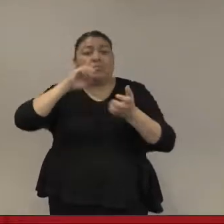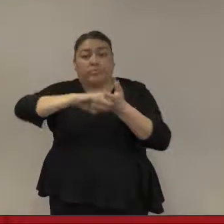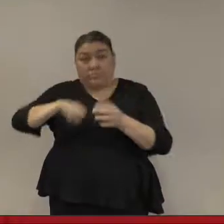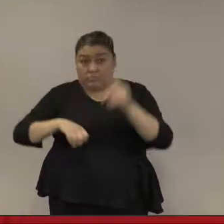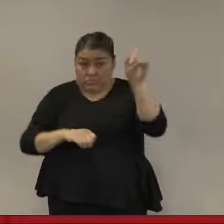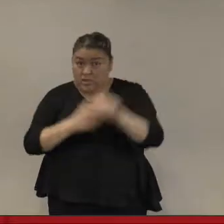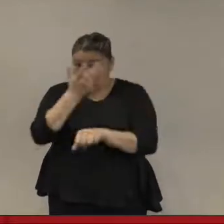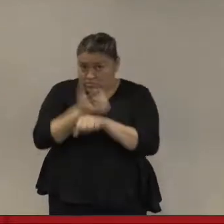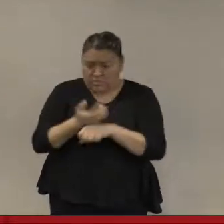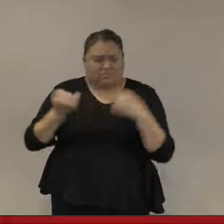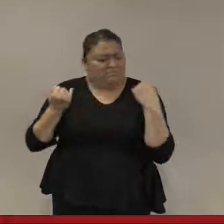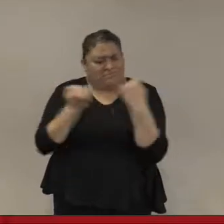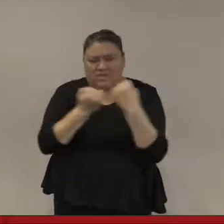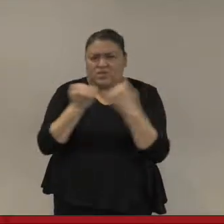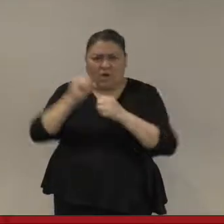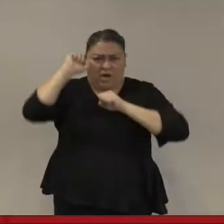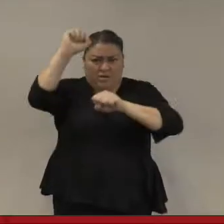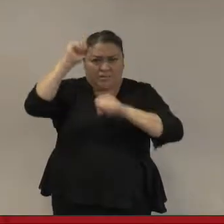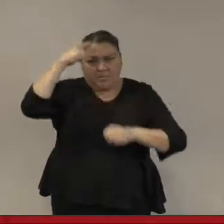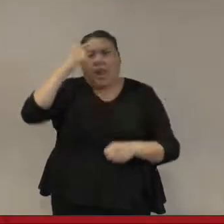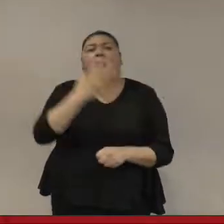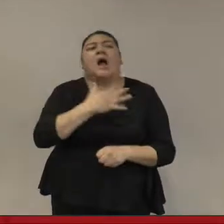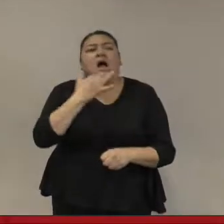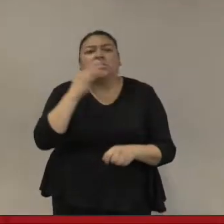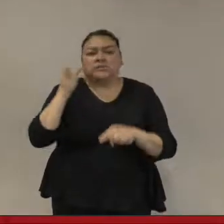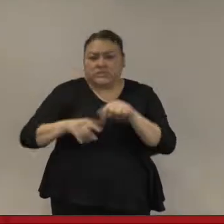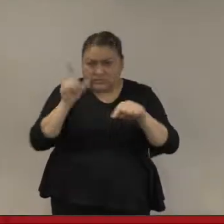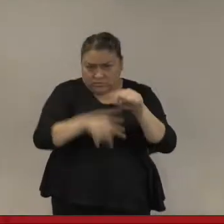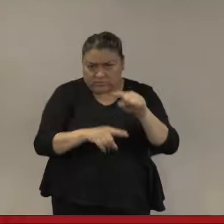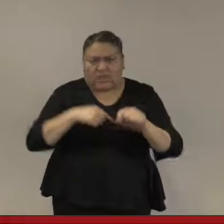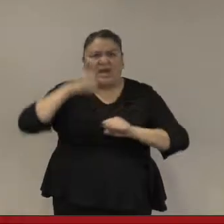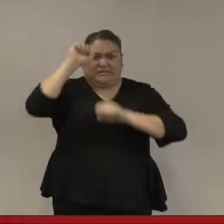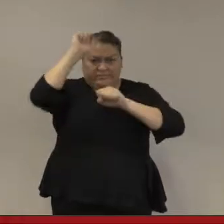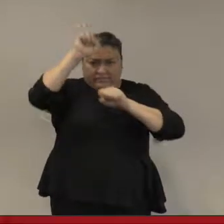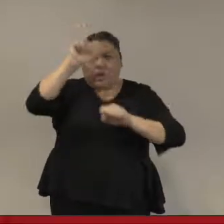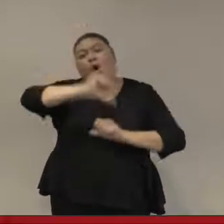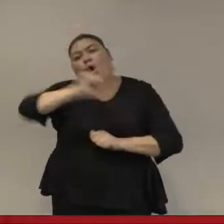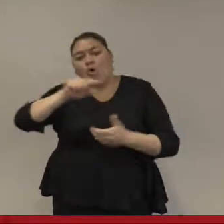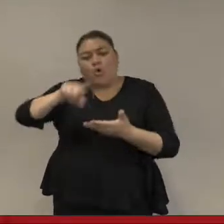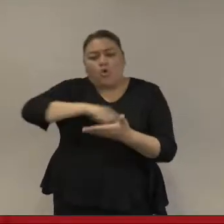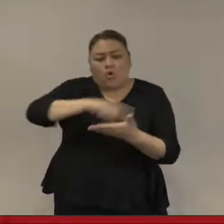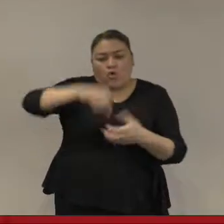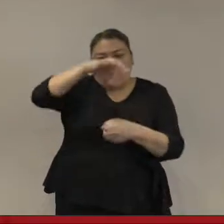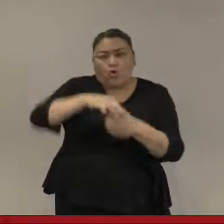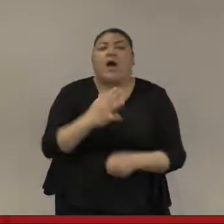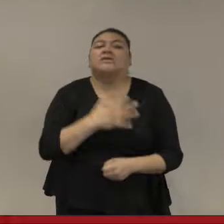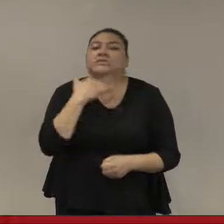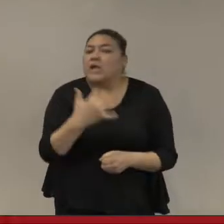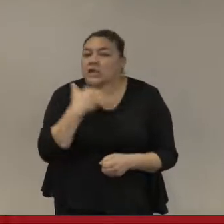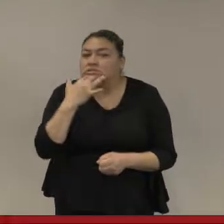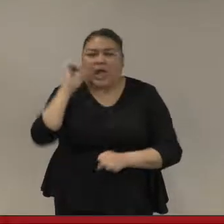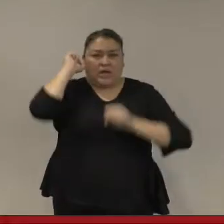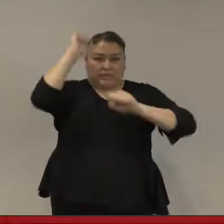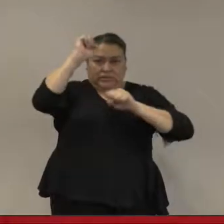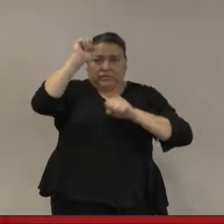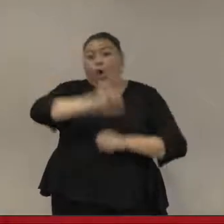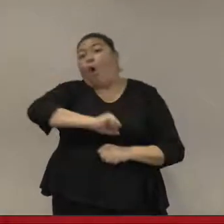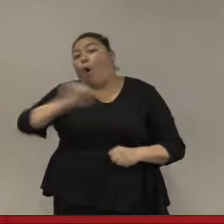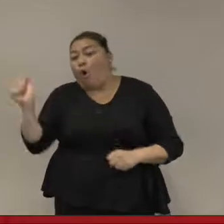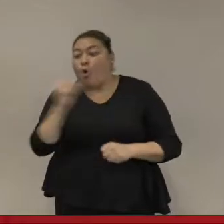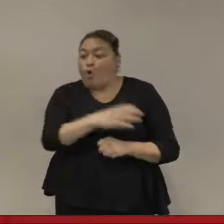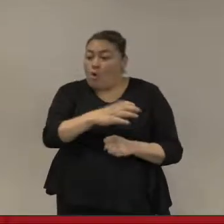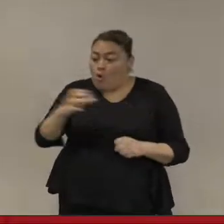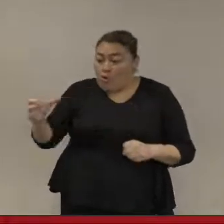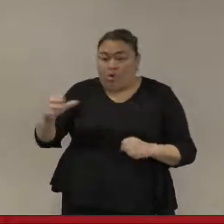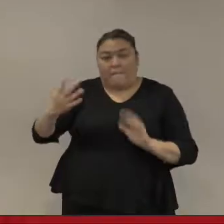por ejemplo, movilizaciones en contra de la corrupción, respuestas a resultados electorales dudosos, comunidades protegiéndose de